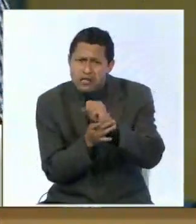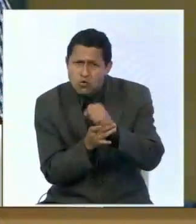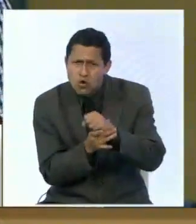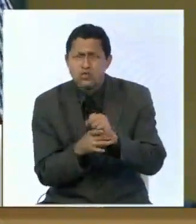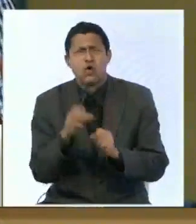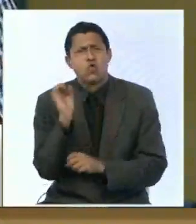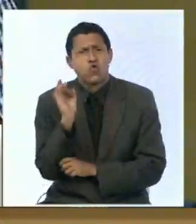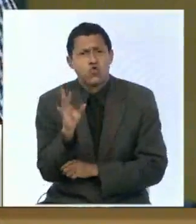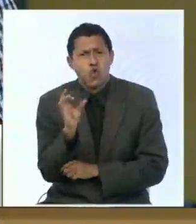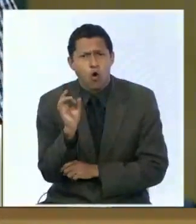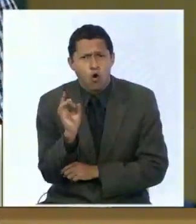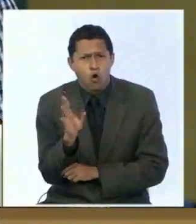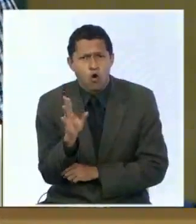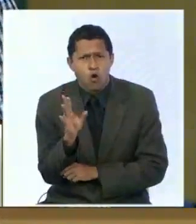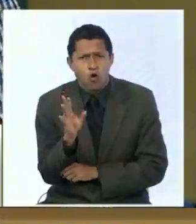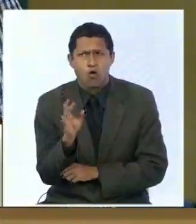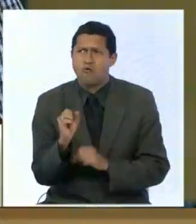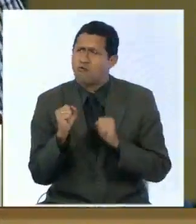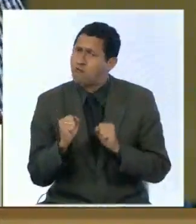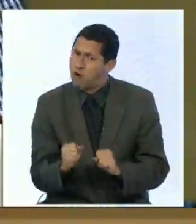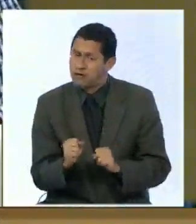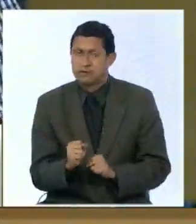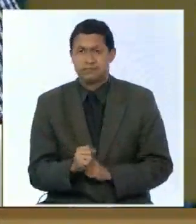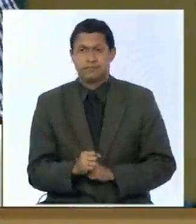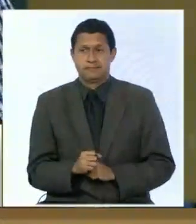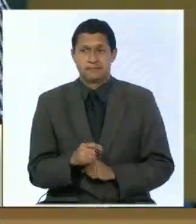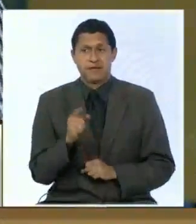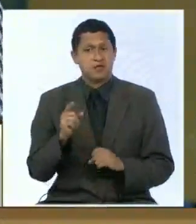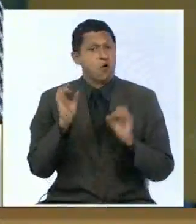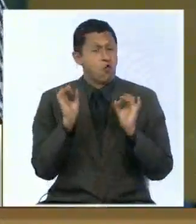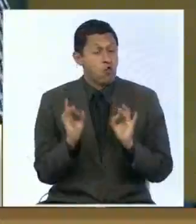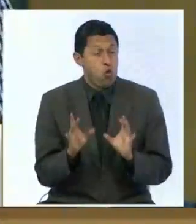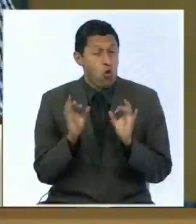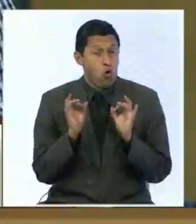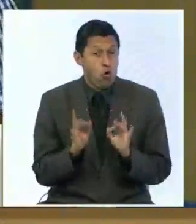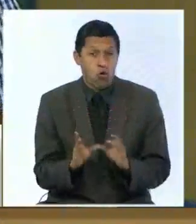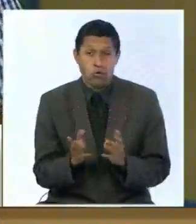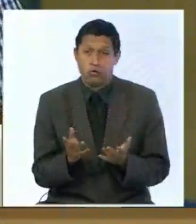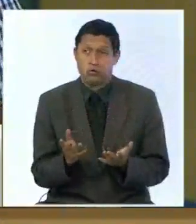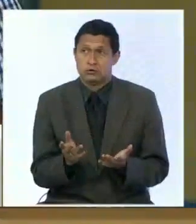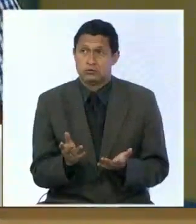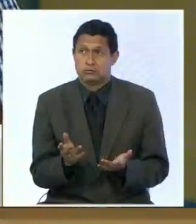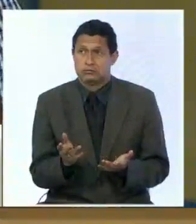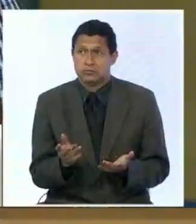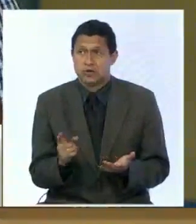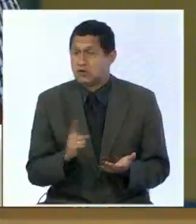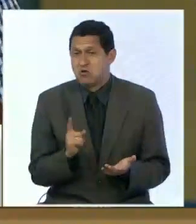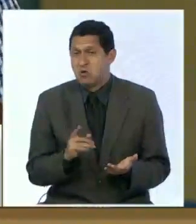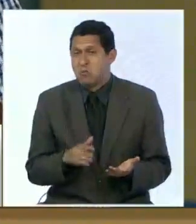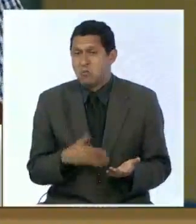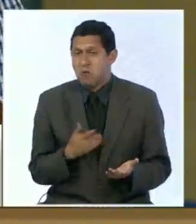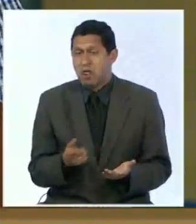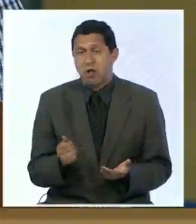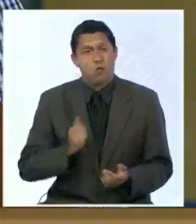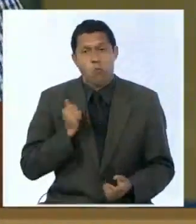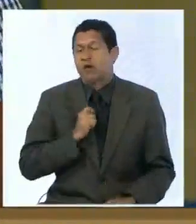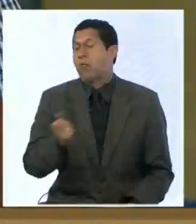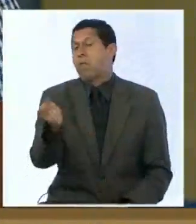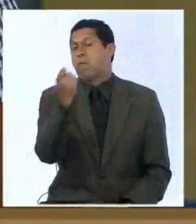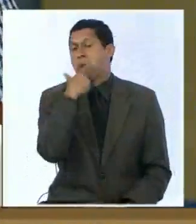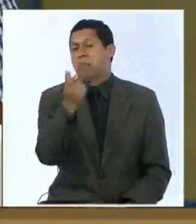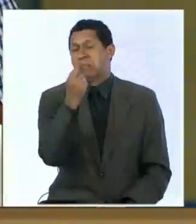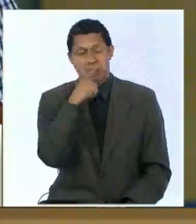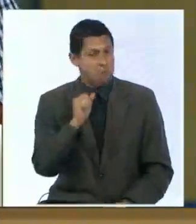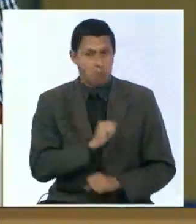dolores intensos estos dolores no pueden consumir cualquier tipo de